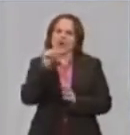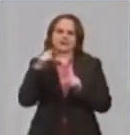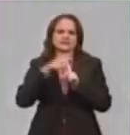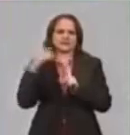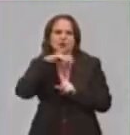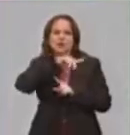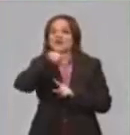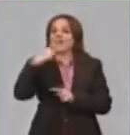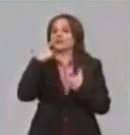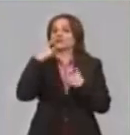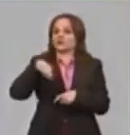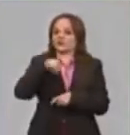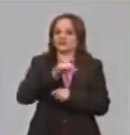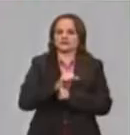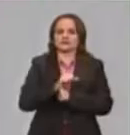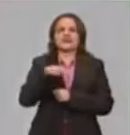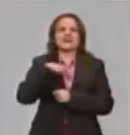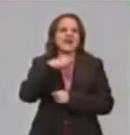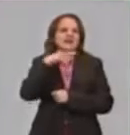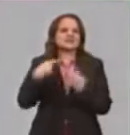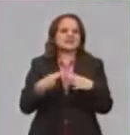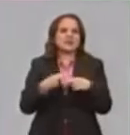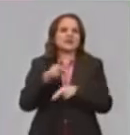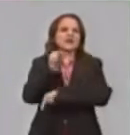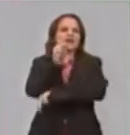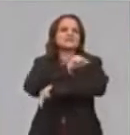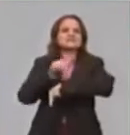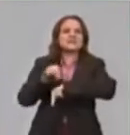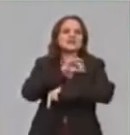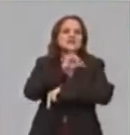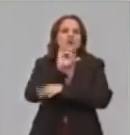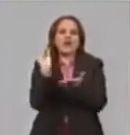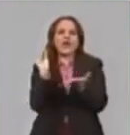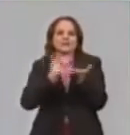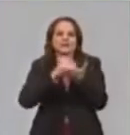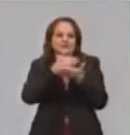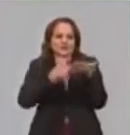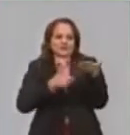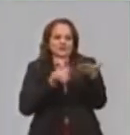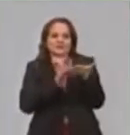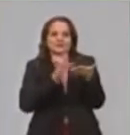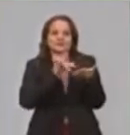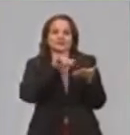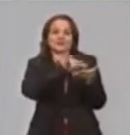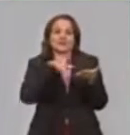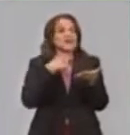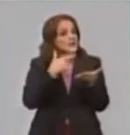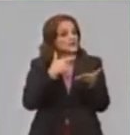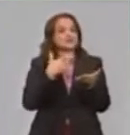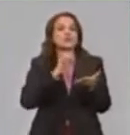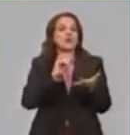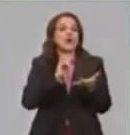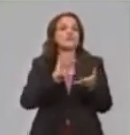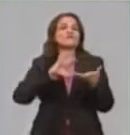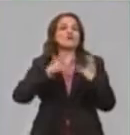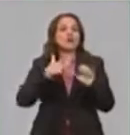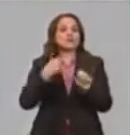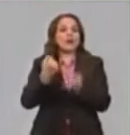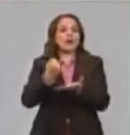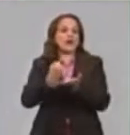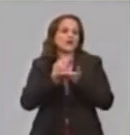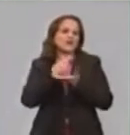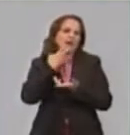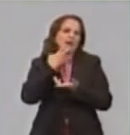En el diseño de recursos como las APK para dispositivos móviles, que es un recurso que nos va a permitir que la persona se